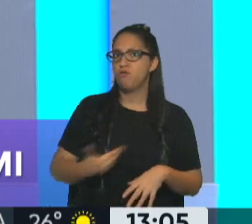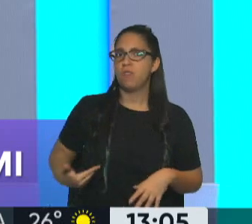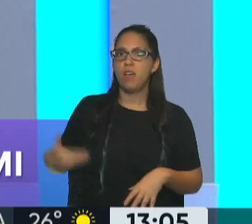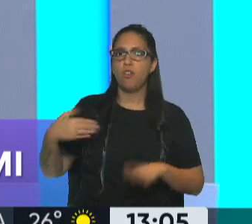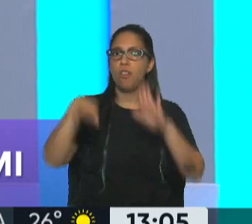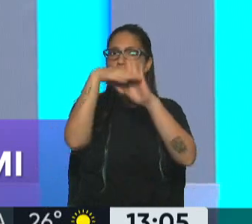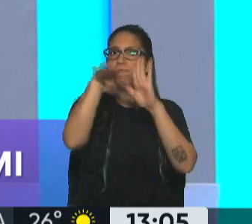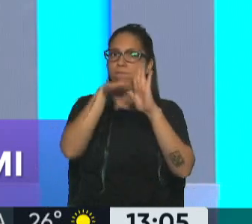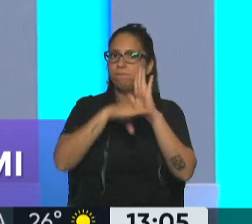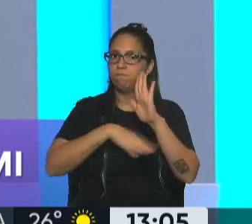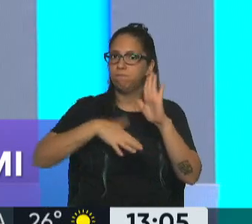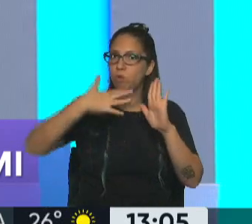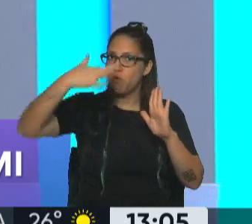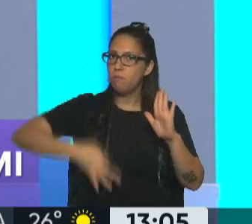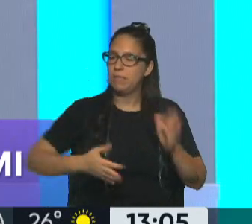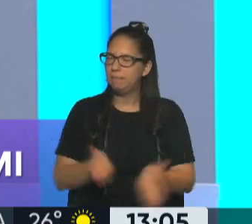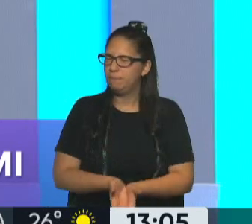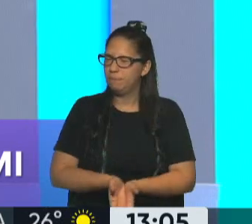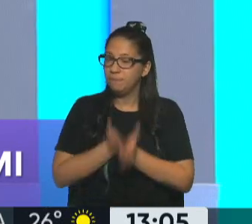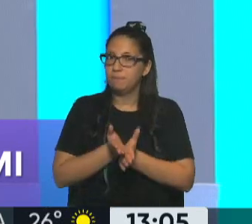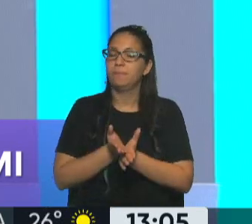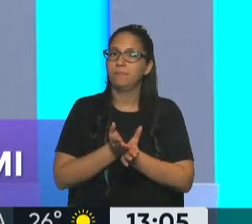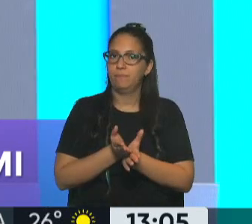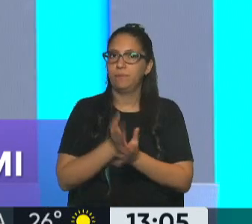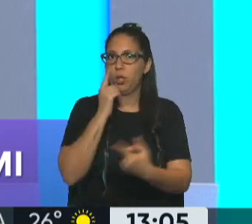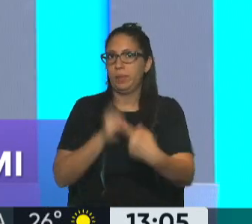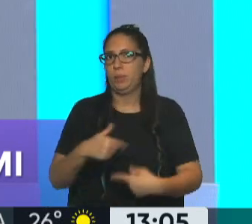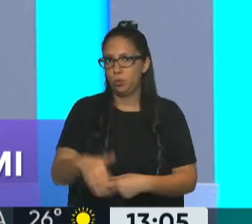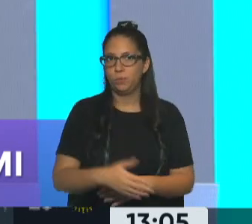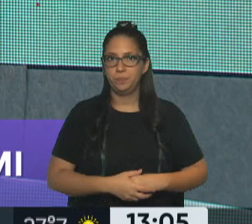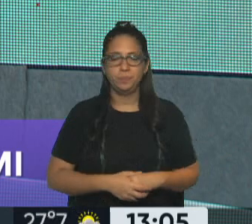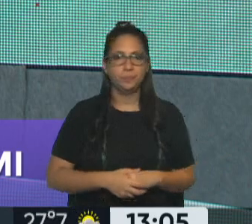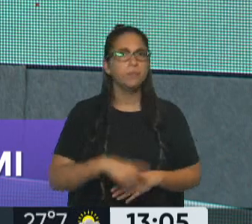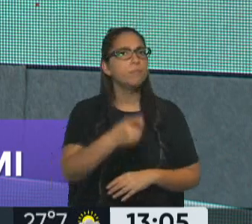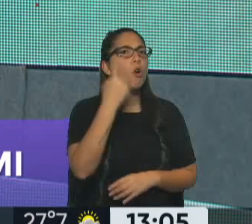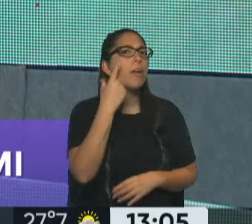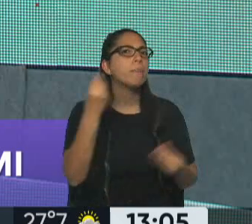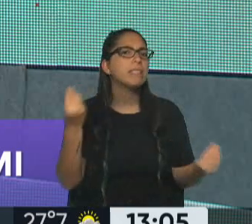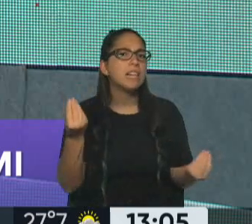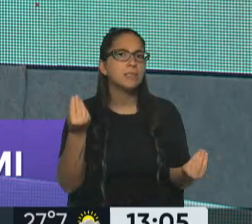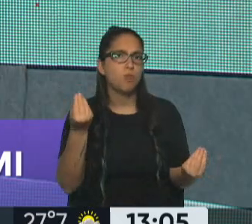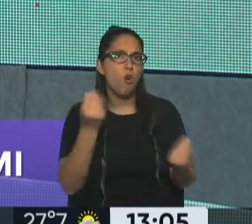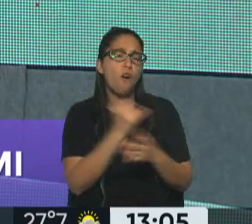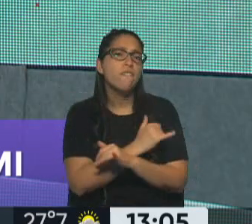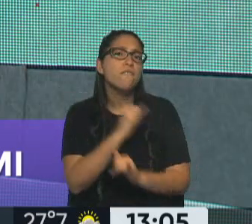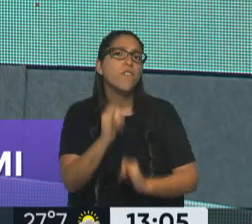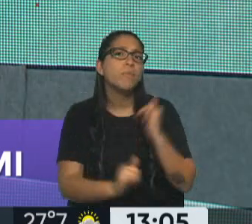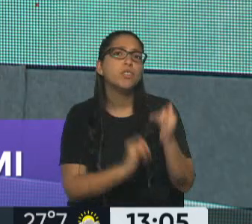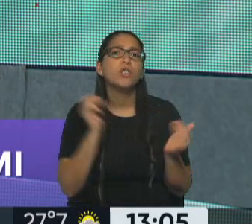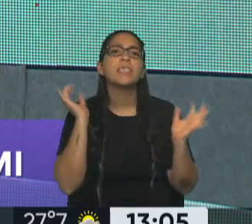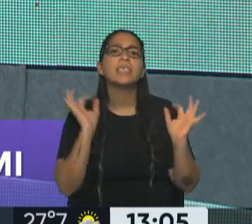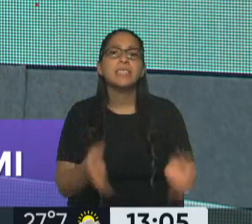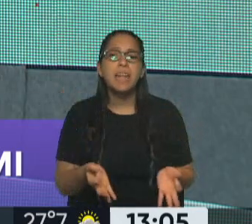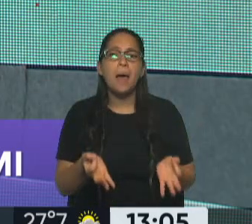cumplir estrictamente las metas en el futuro. ¿Qué te imaginas o qué surge de la información a cuenta gotas que